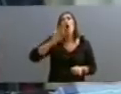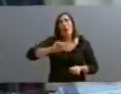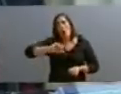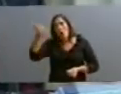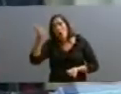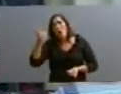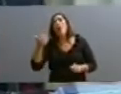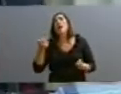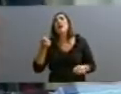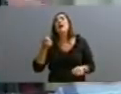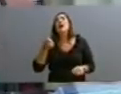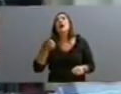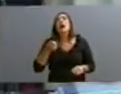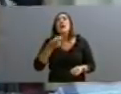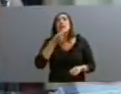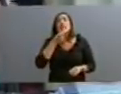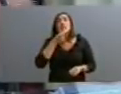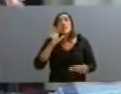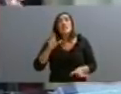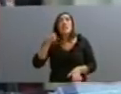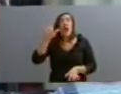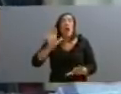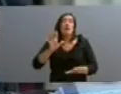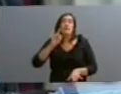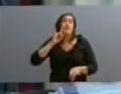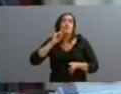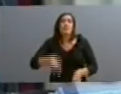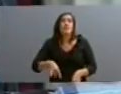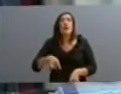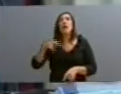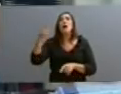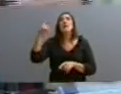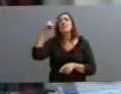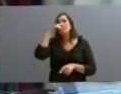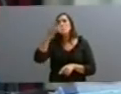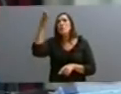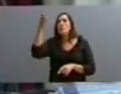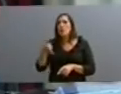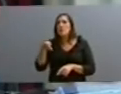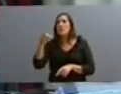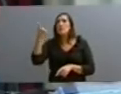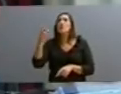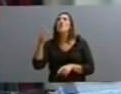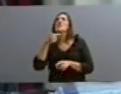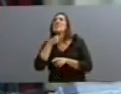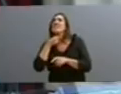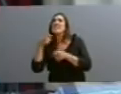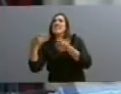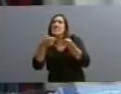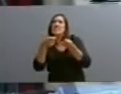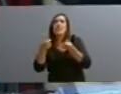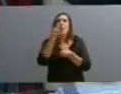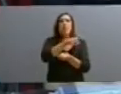porque razón no la tiene, triunfar, esta postura absurda de un 7% que quiere condicionar a un 93%,